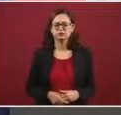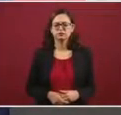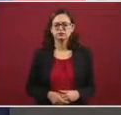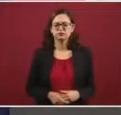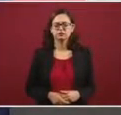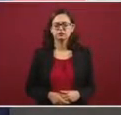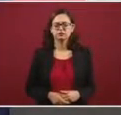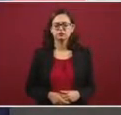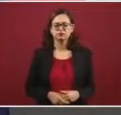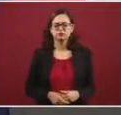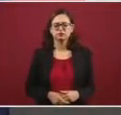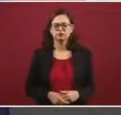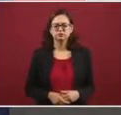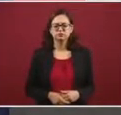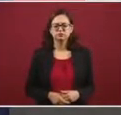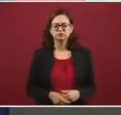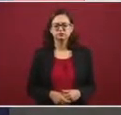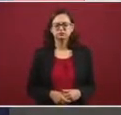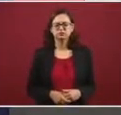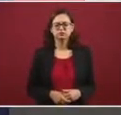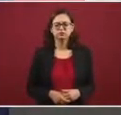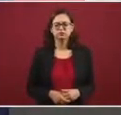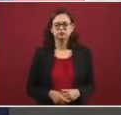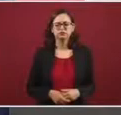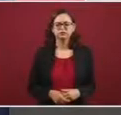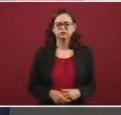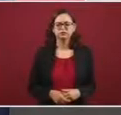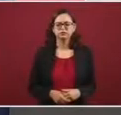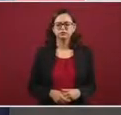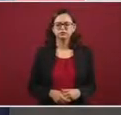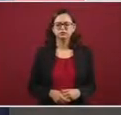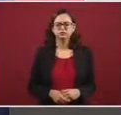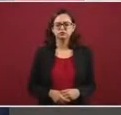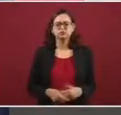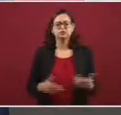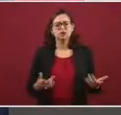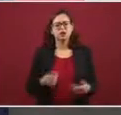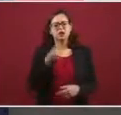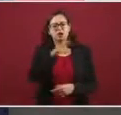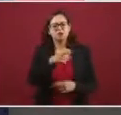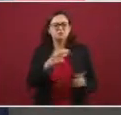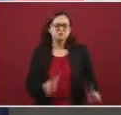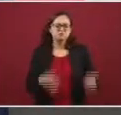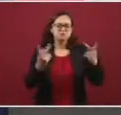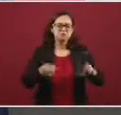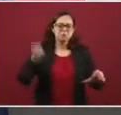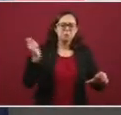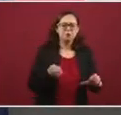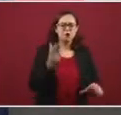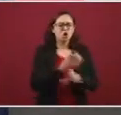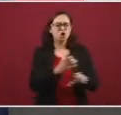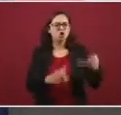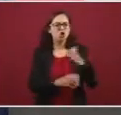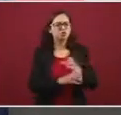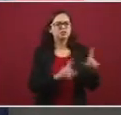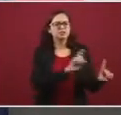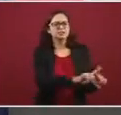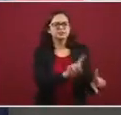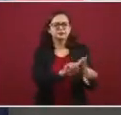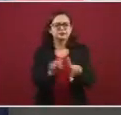se vendió en una subasta, un